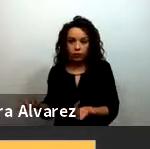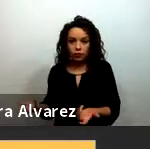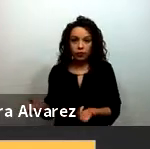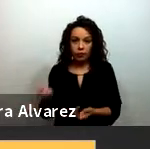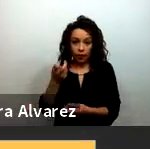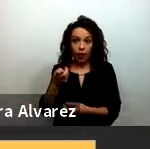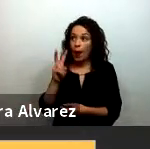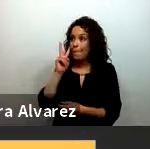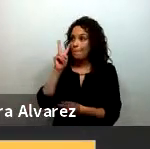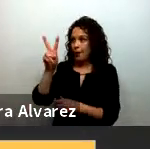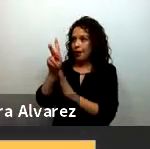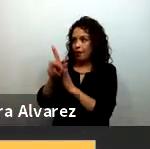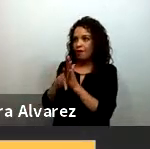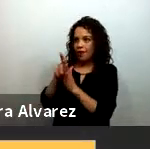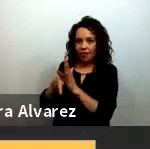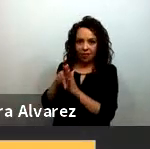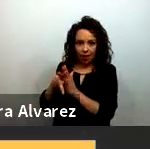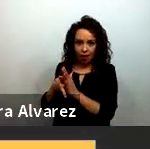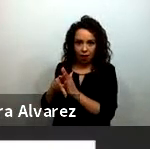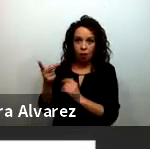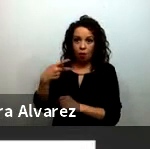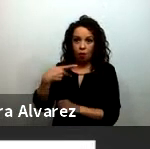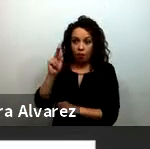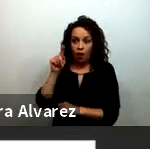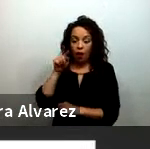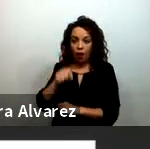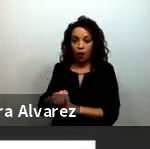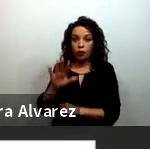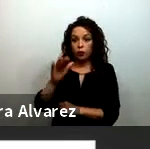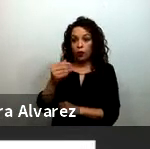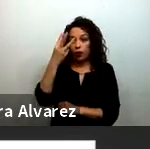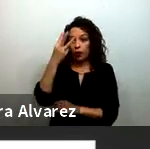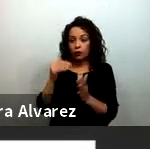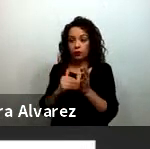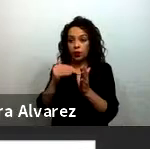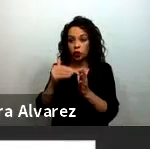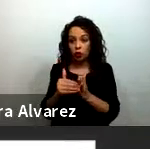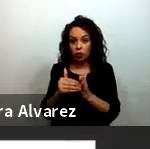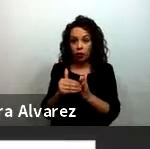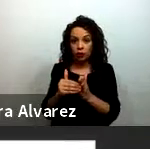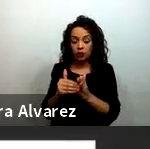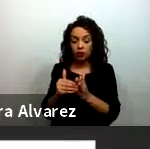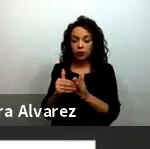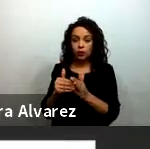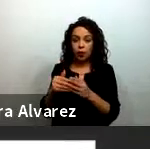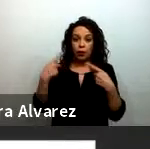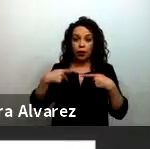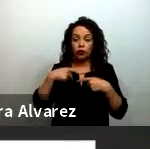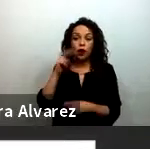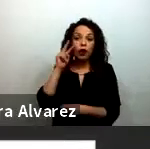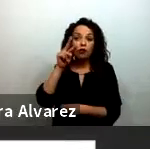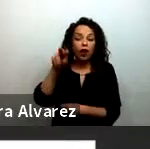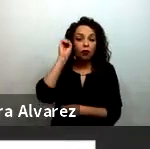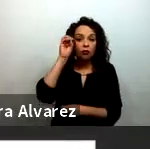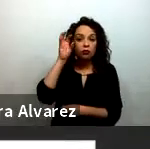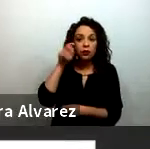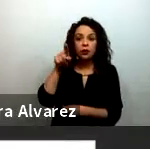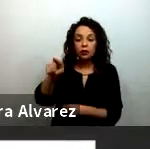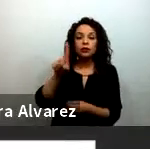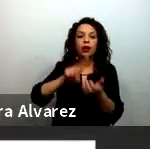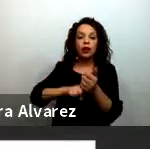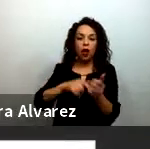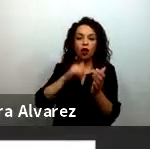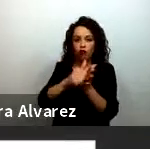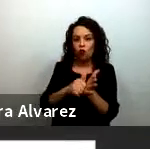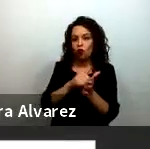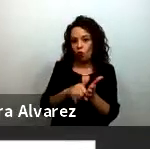del portal de YouTube fueron 53 millones de visitas y aquí me detengo para mostrarles a las organizaciones que participaron en este